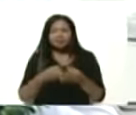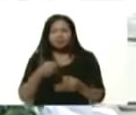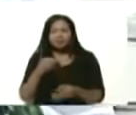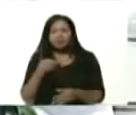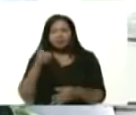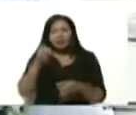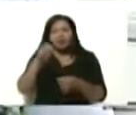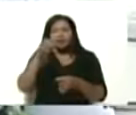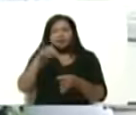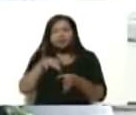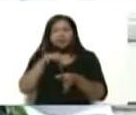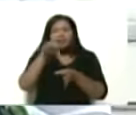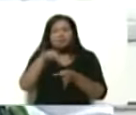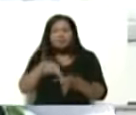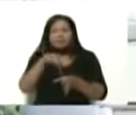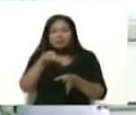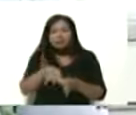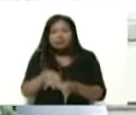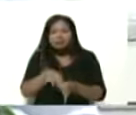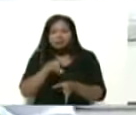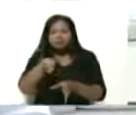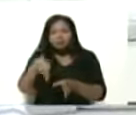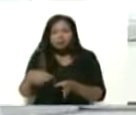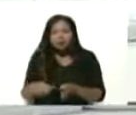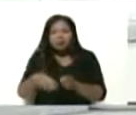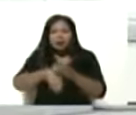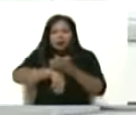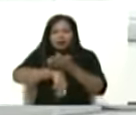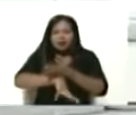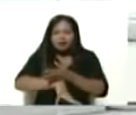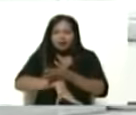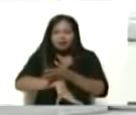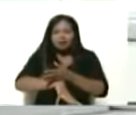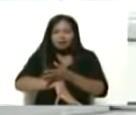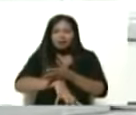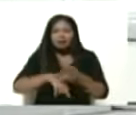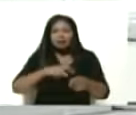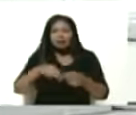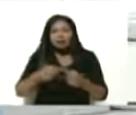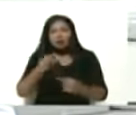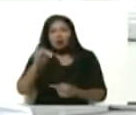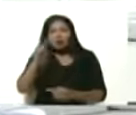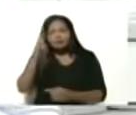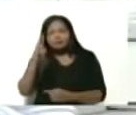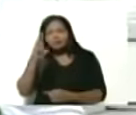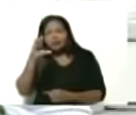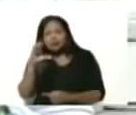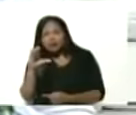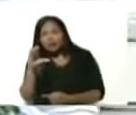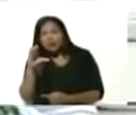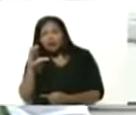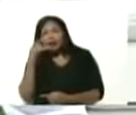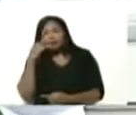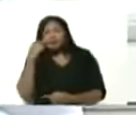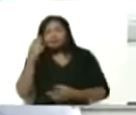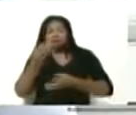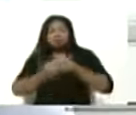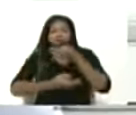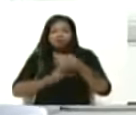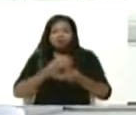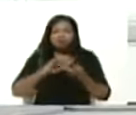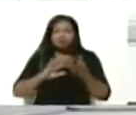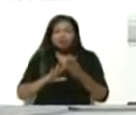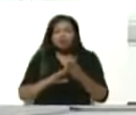semilla cuando viene la parte de la raíz luego vienen los NPK para motivar lo que es el